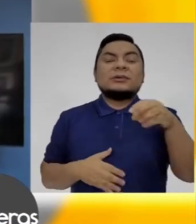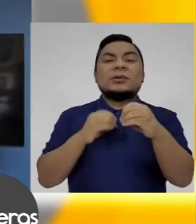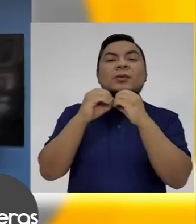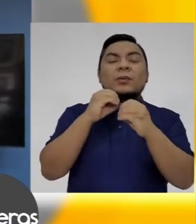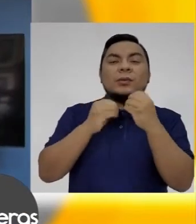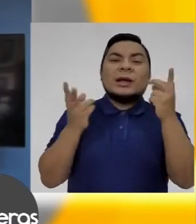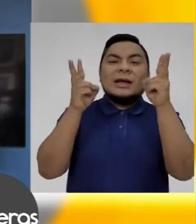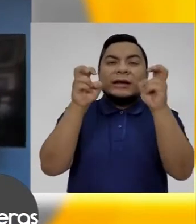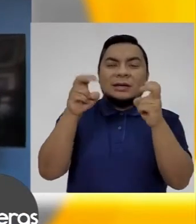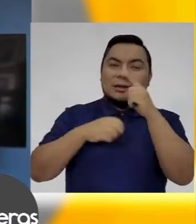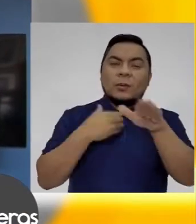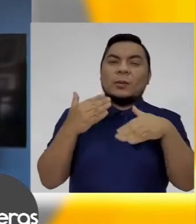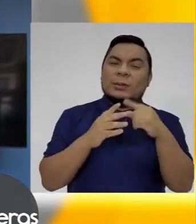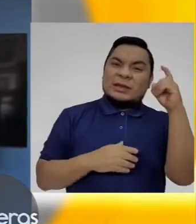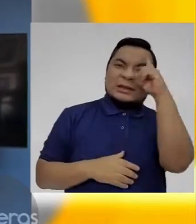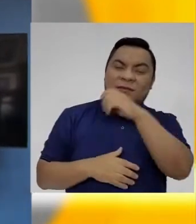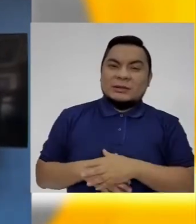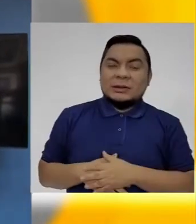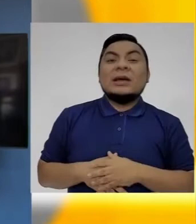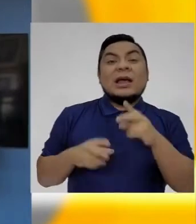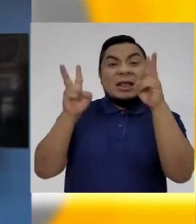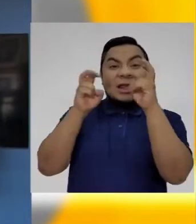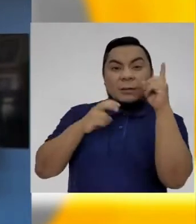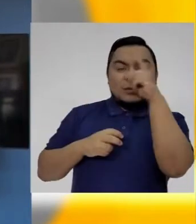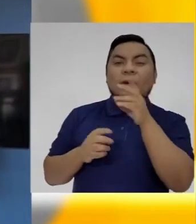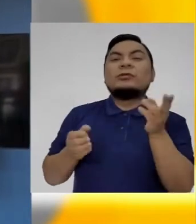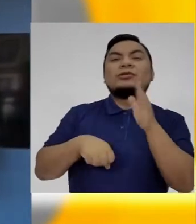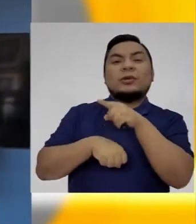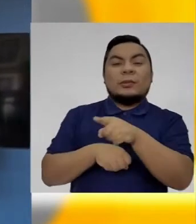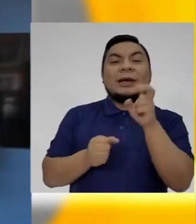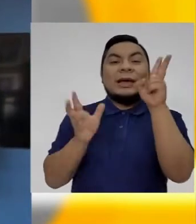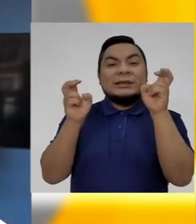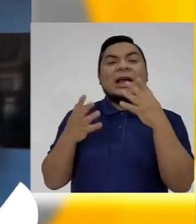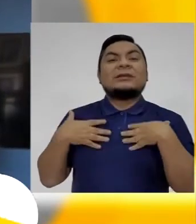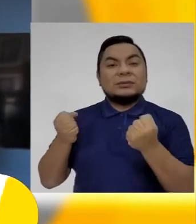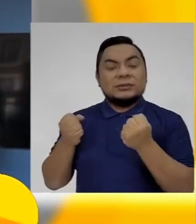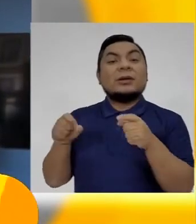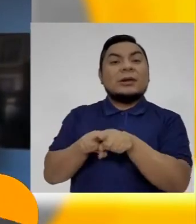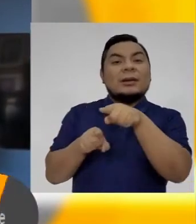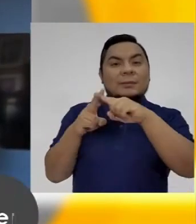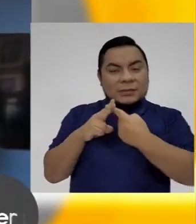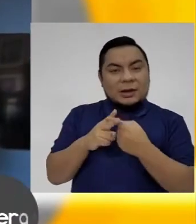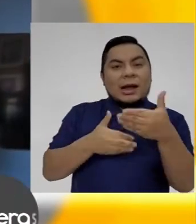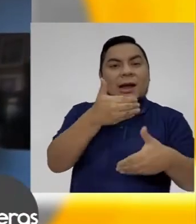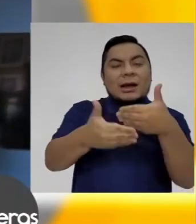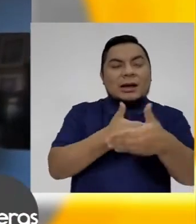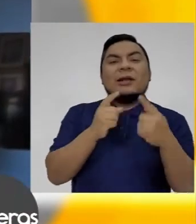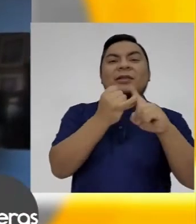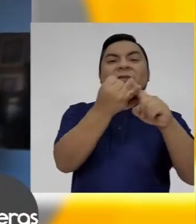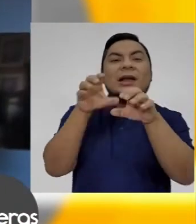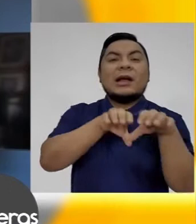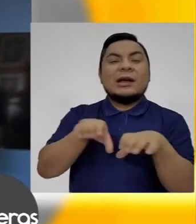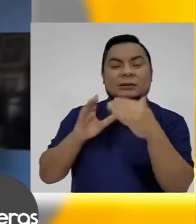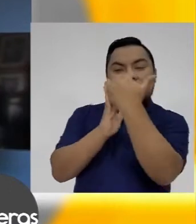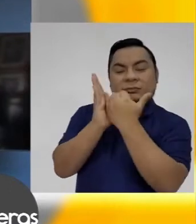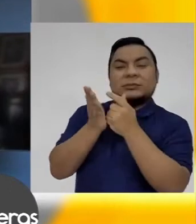es resolver temas controversiales. Controversiales respecto de salud. Y con esto vamos a empezar a desarrollar diversas